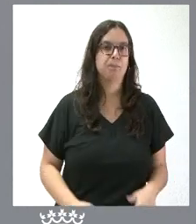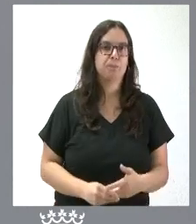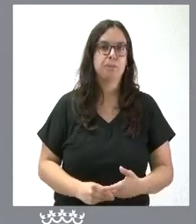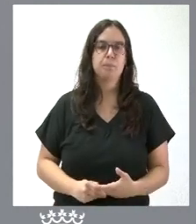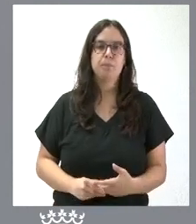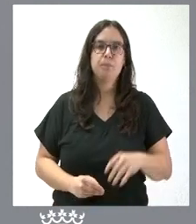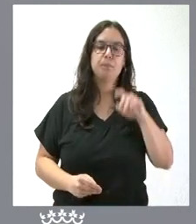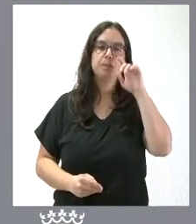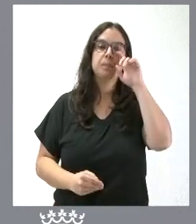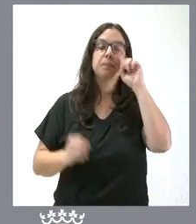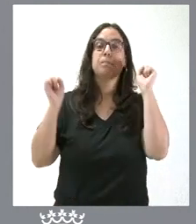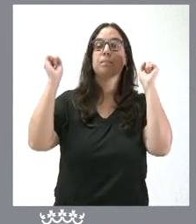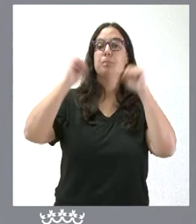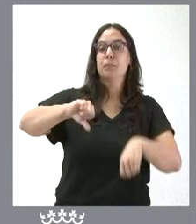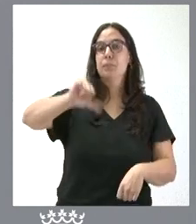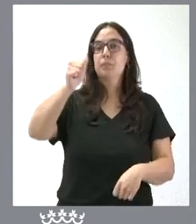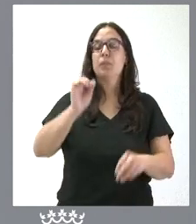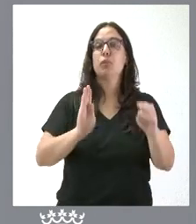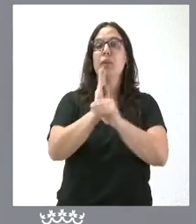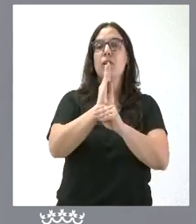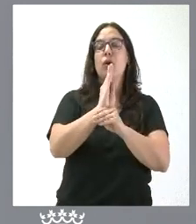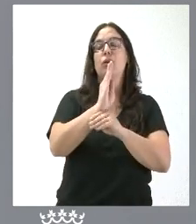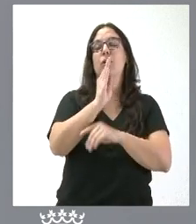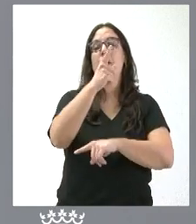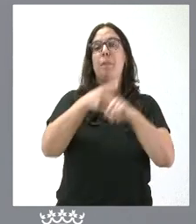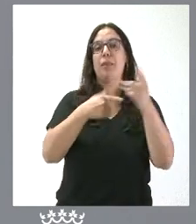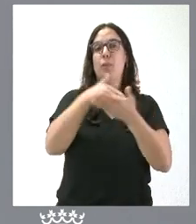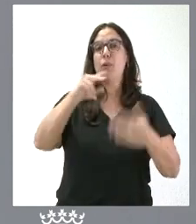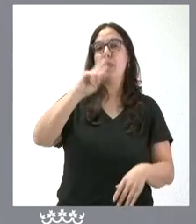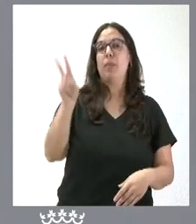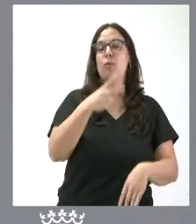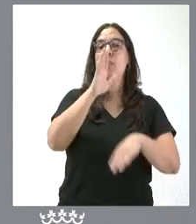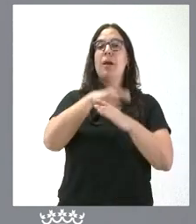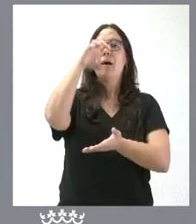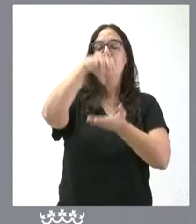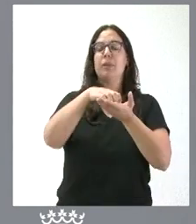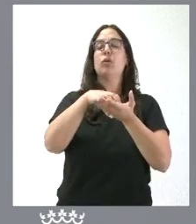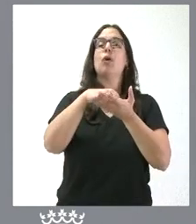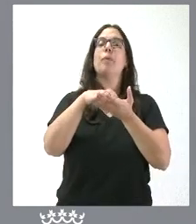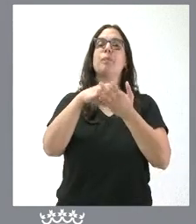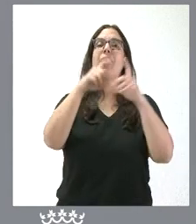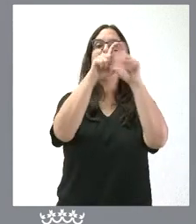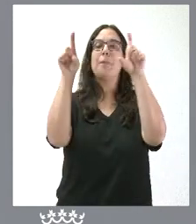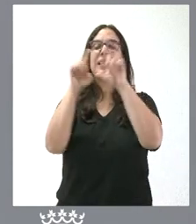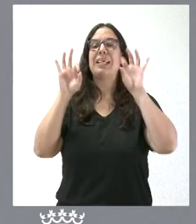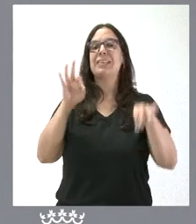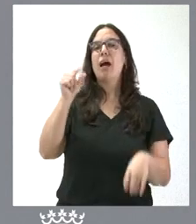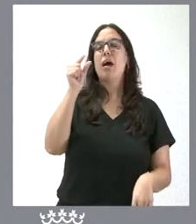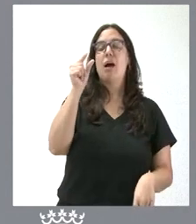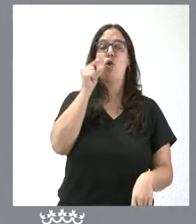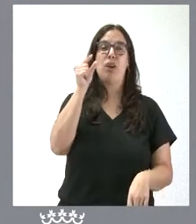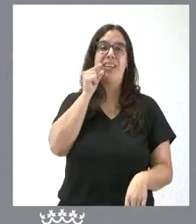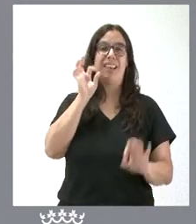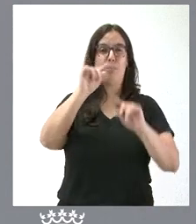Se aprueba una subvención de medio millón de euros para la organización del polígono empresarial de La Colilla en Ávila. Saben ustedes que tenemos un